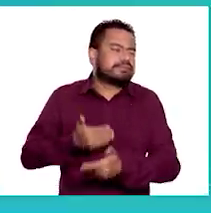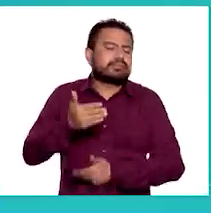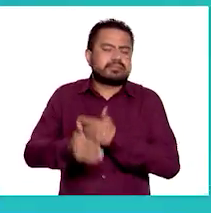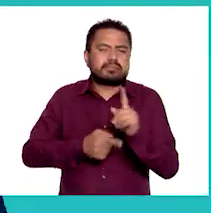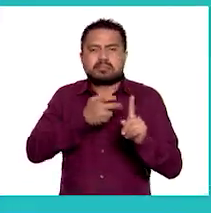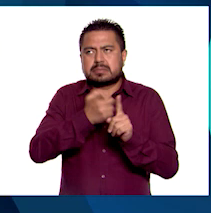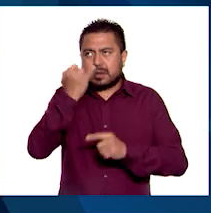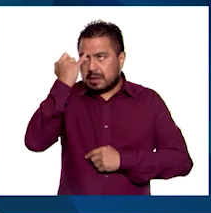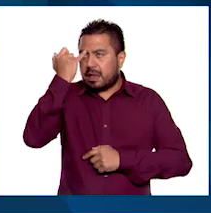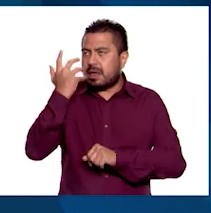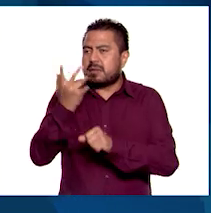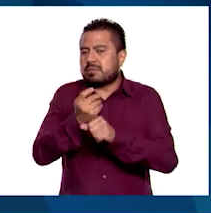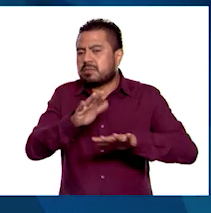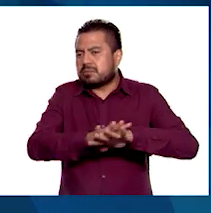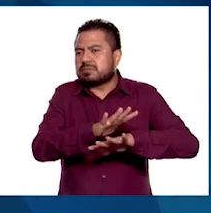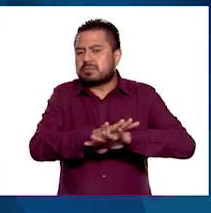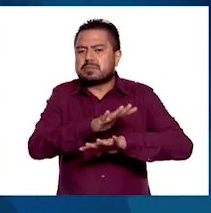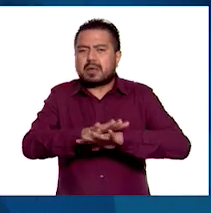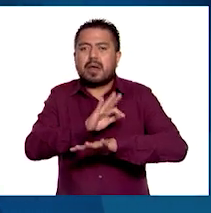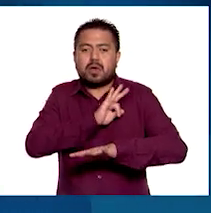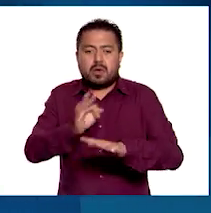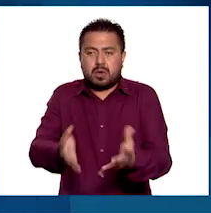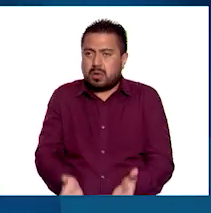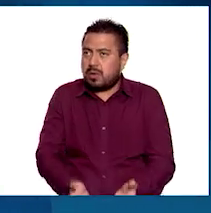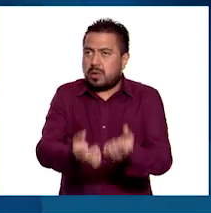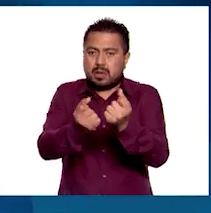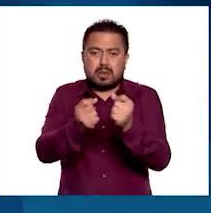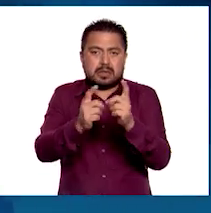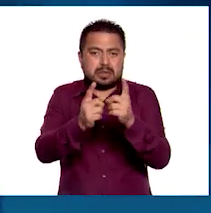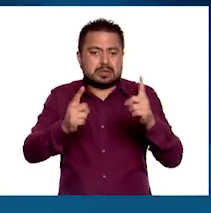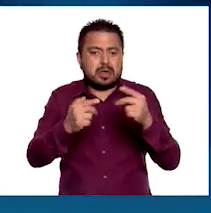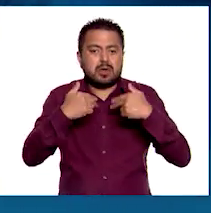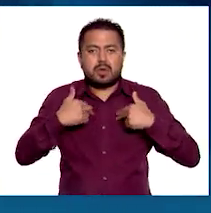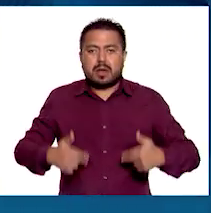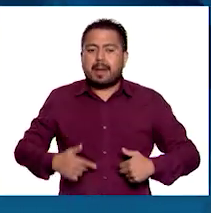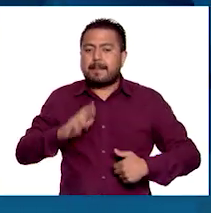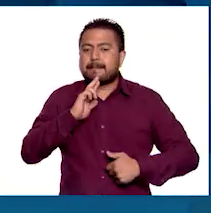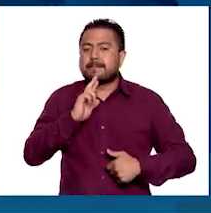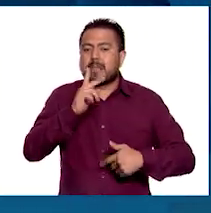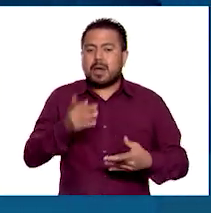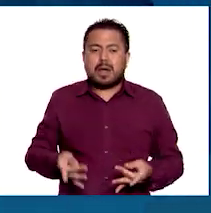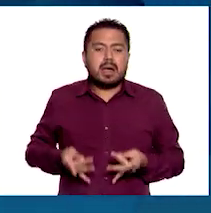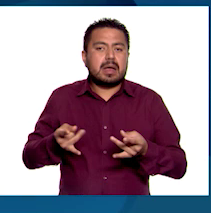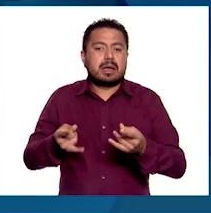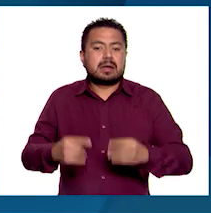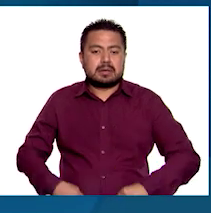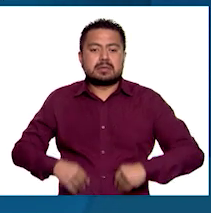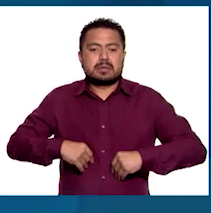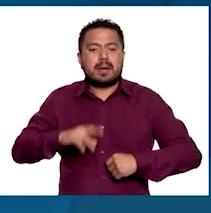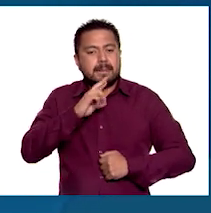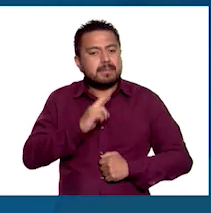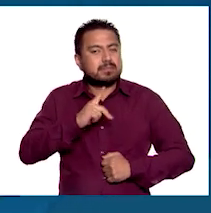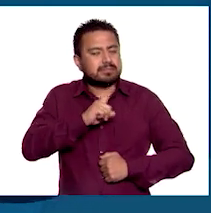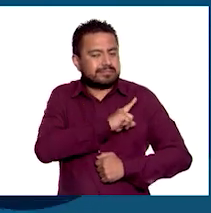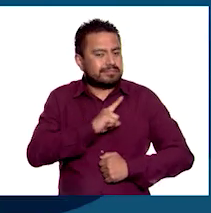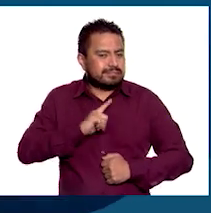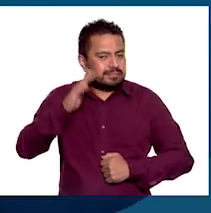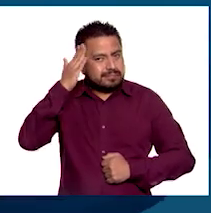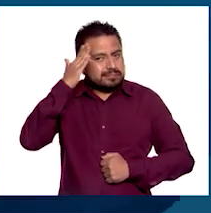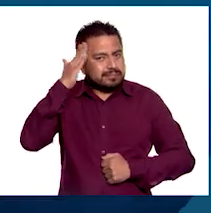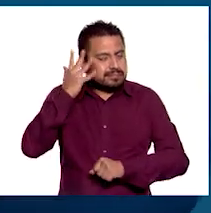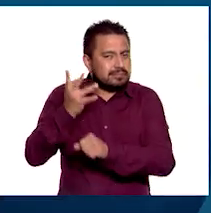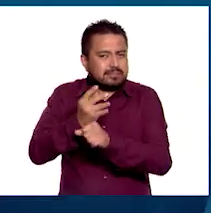se fue modificando al considerar que para lograr un desarrollo humano y una mejor calidad de vida, era necesario mejorar la capacidad